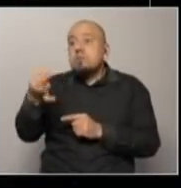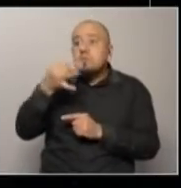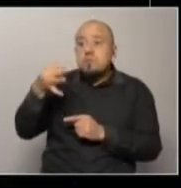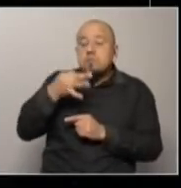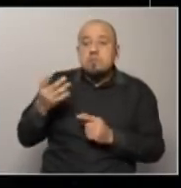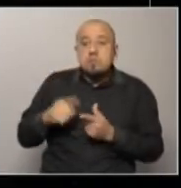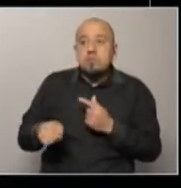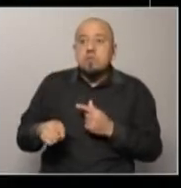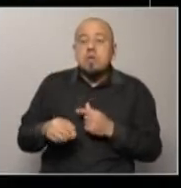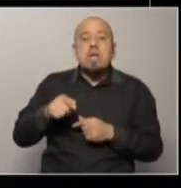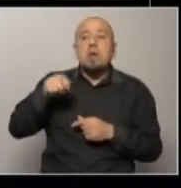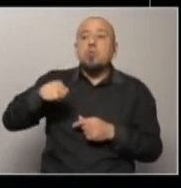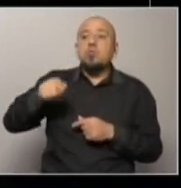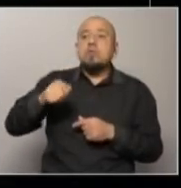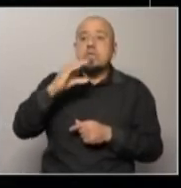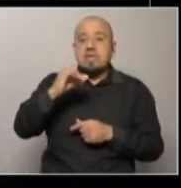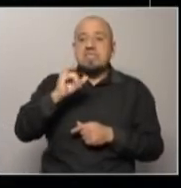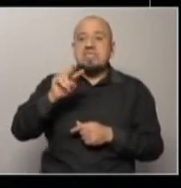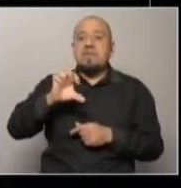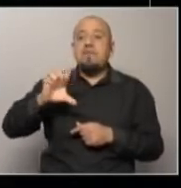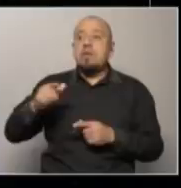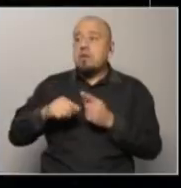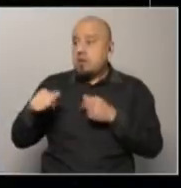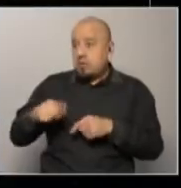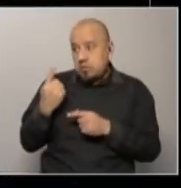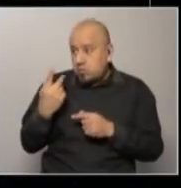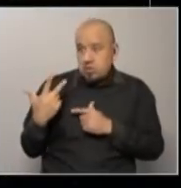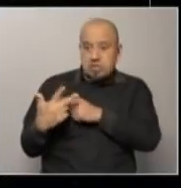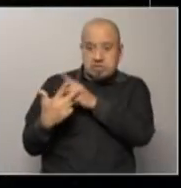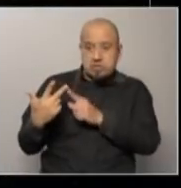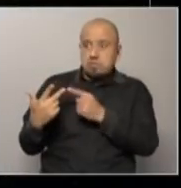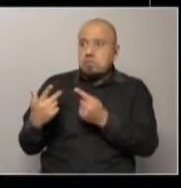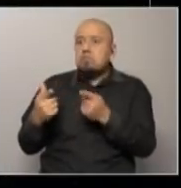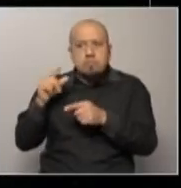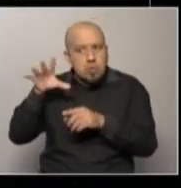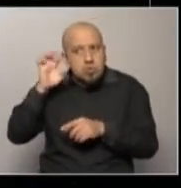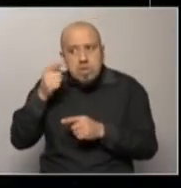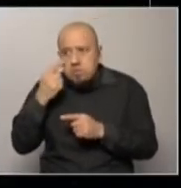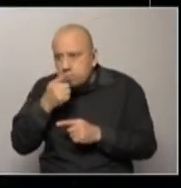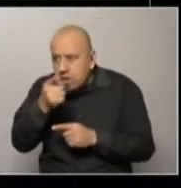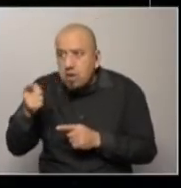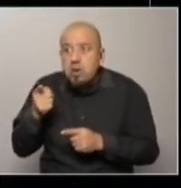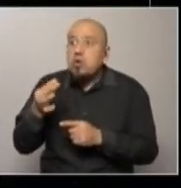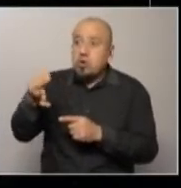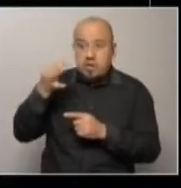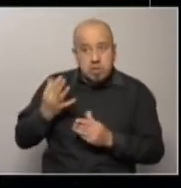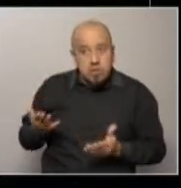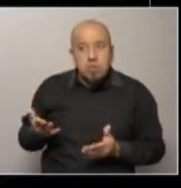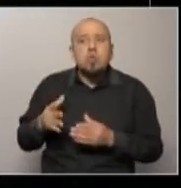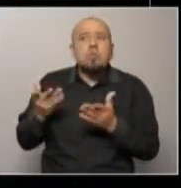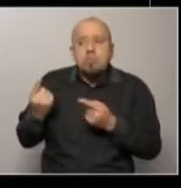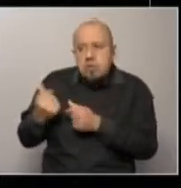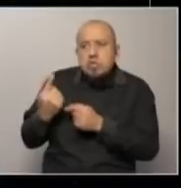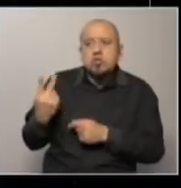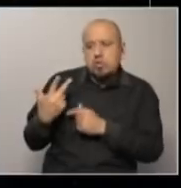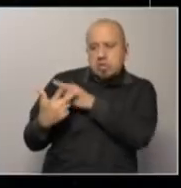tendría nada que ver con ellos. Ellos fueron los primeros que escucharon de boca de Gilberto Vázquez todo esto que dijo. Sí, ellos, cuando uno